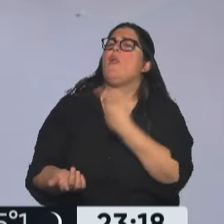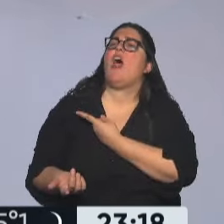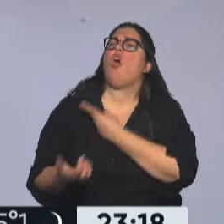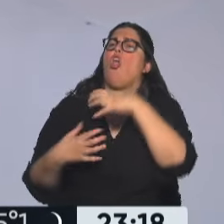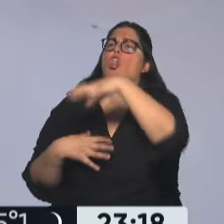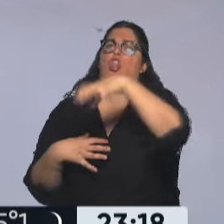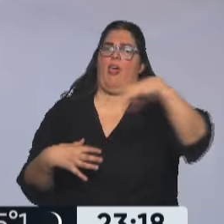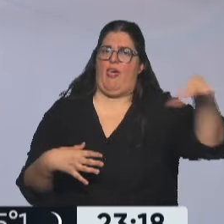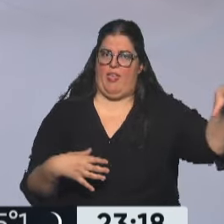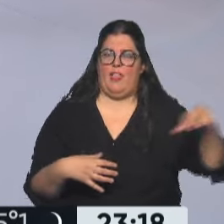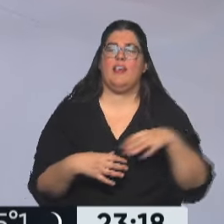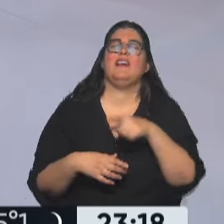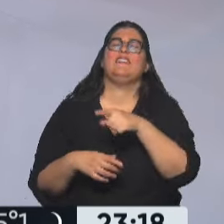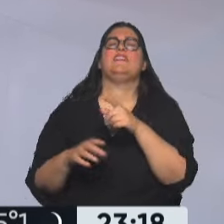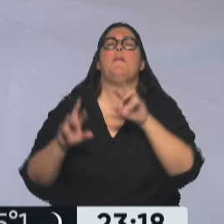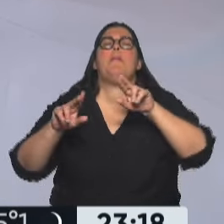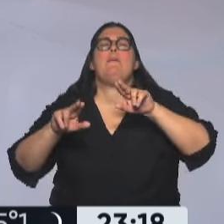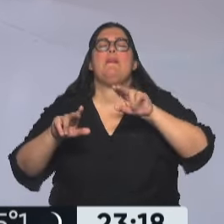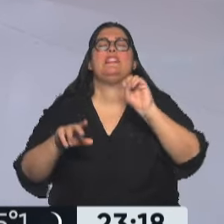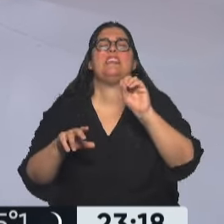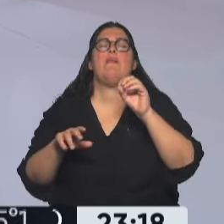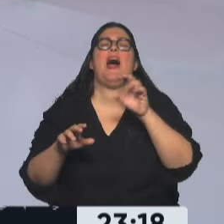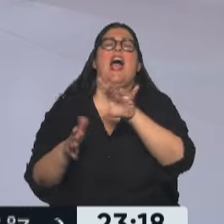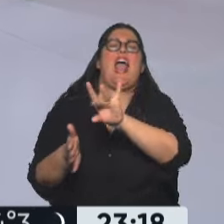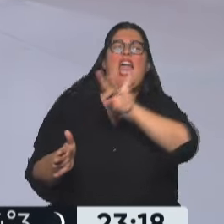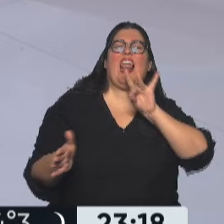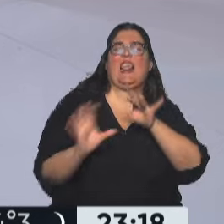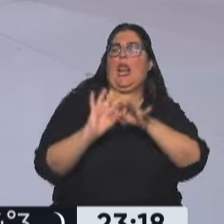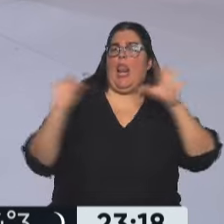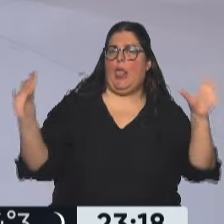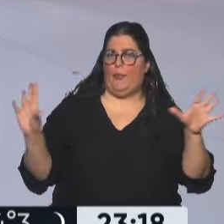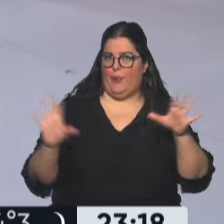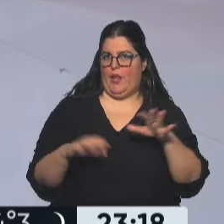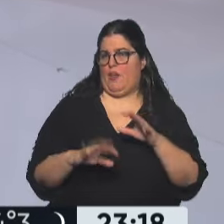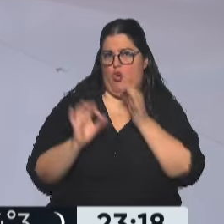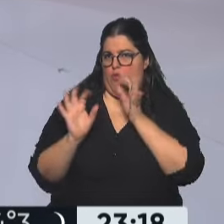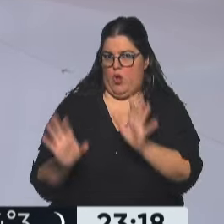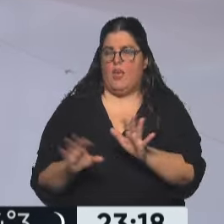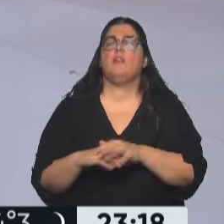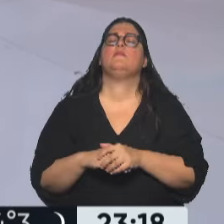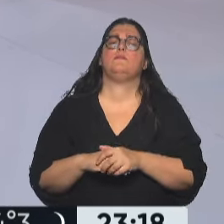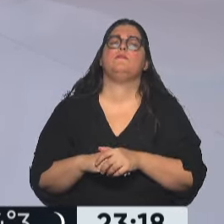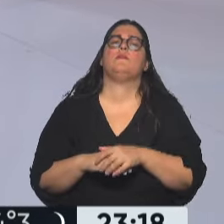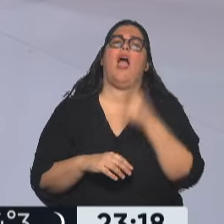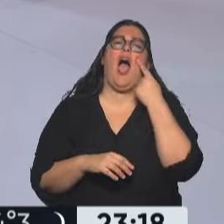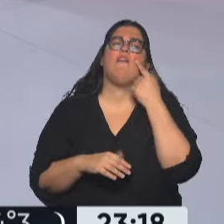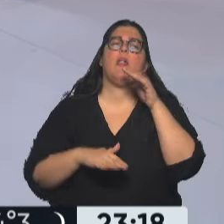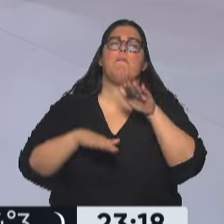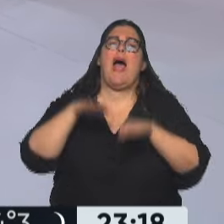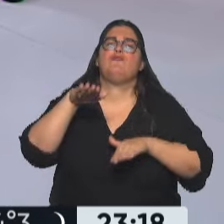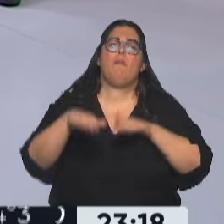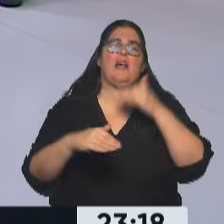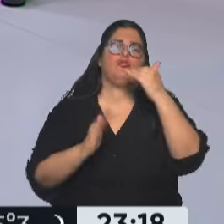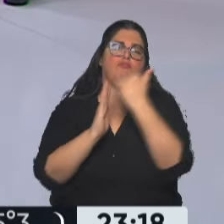del programa Elegí Libre que impulsó el gobierno. Vamos a ver cómo es el paso a paso para que puedas hacerlo.